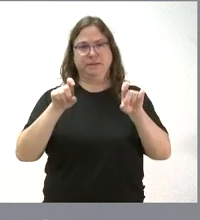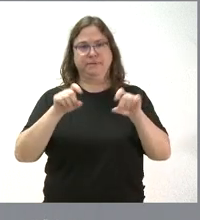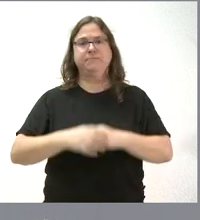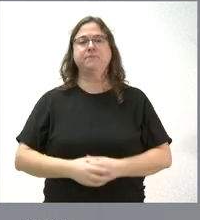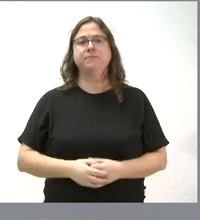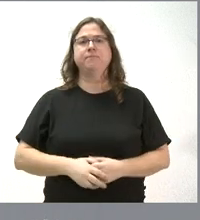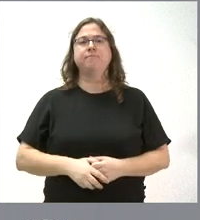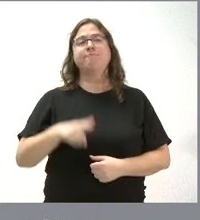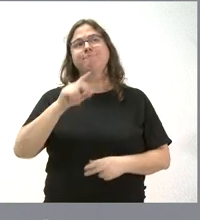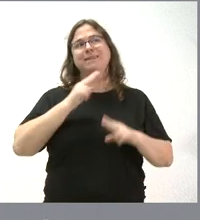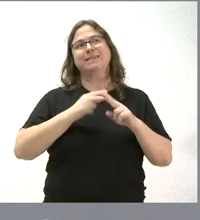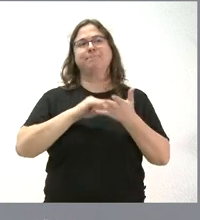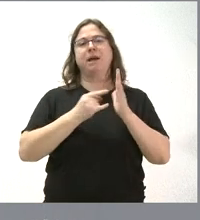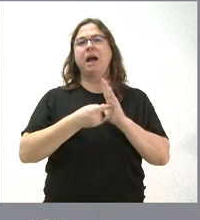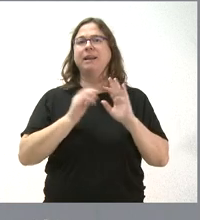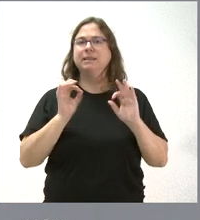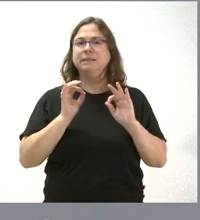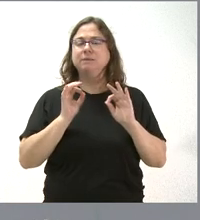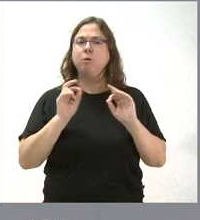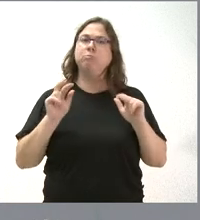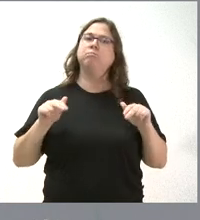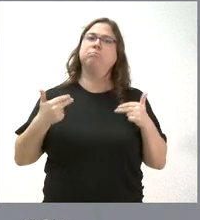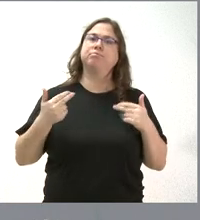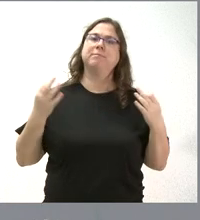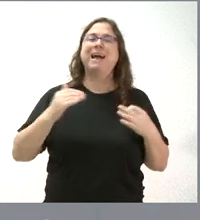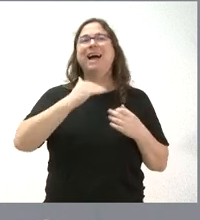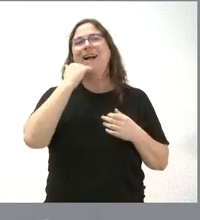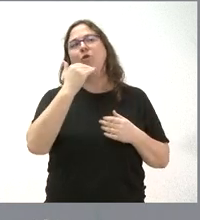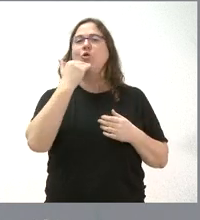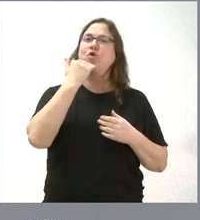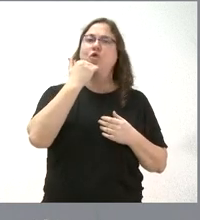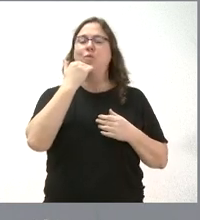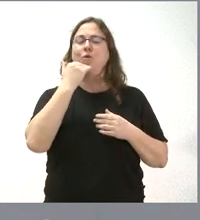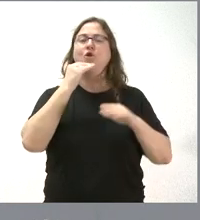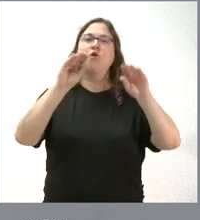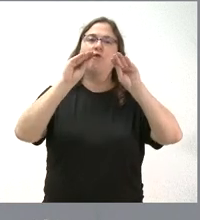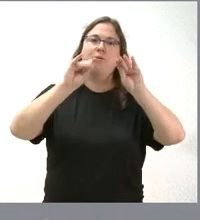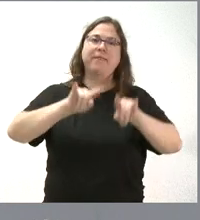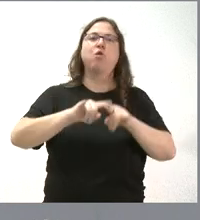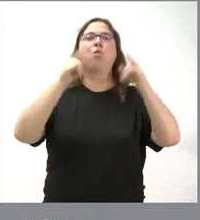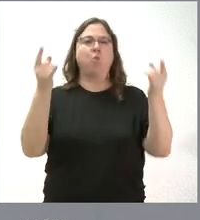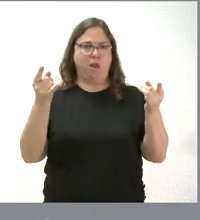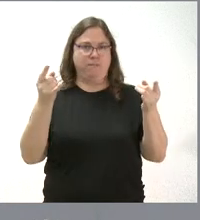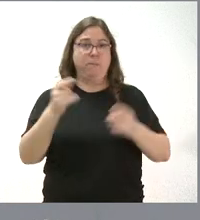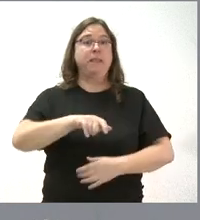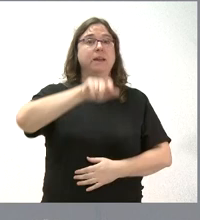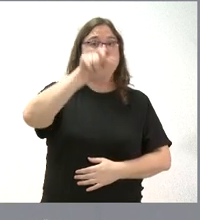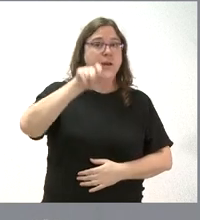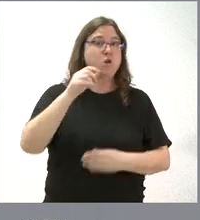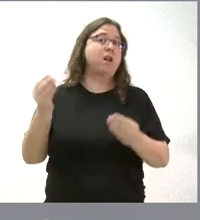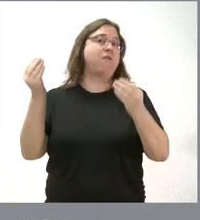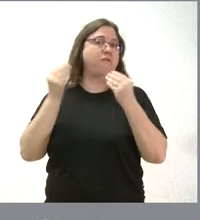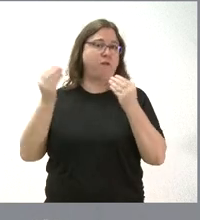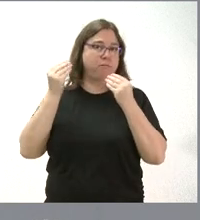mecanismo que permite algo similar a la formación dual, que las personas no solamente se formen